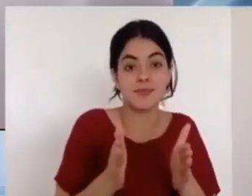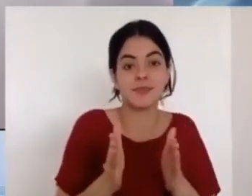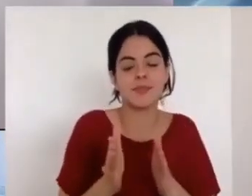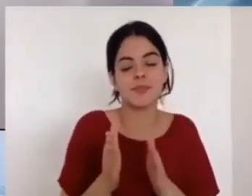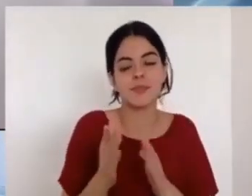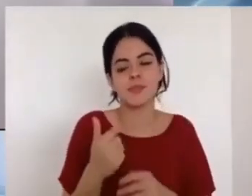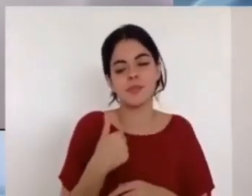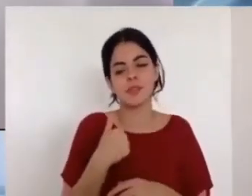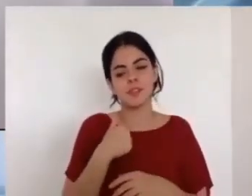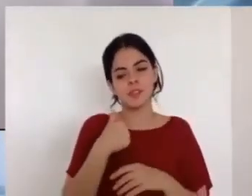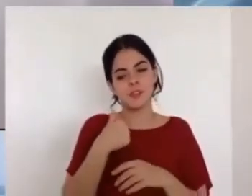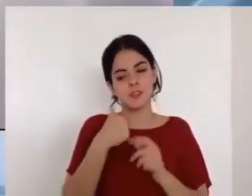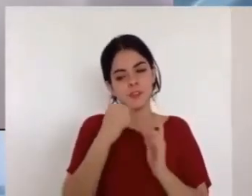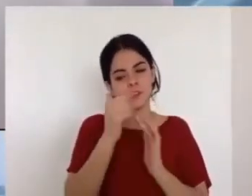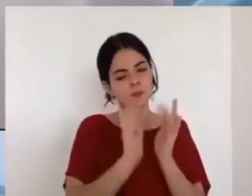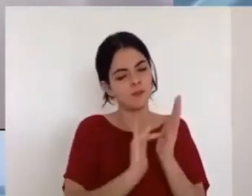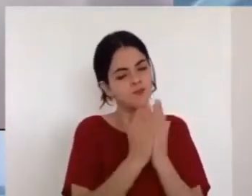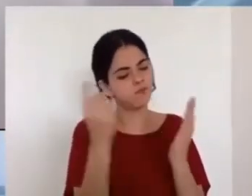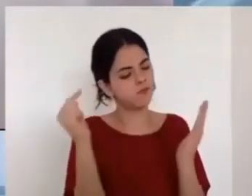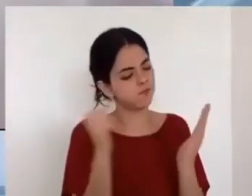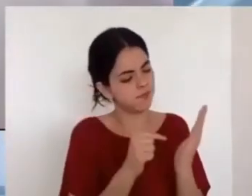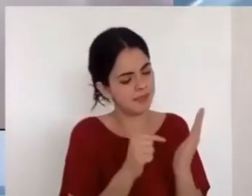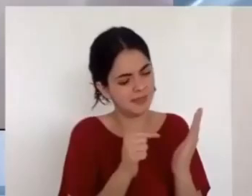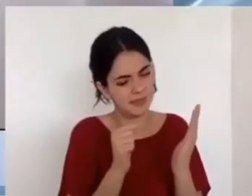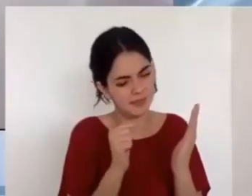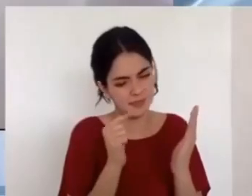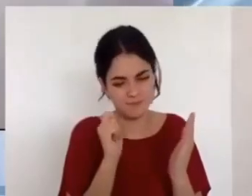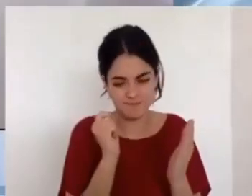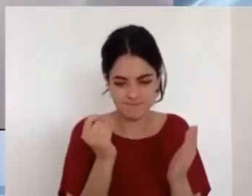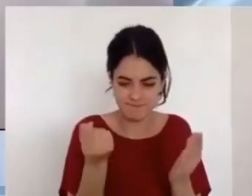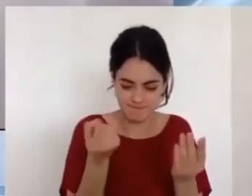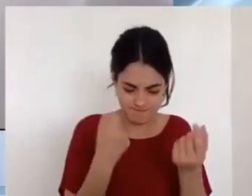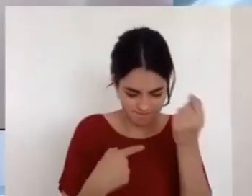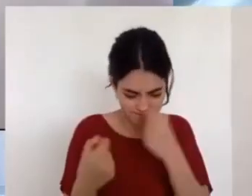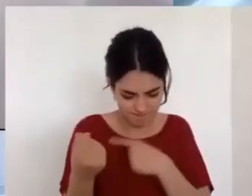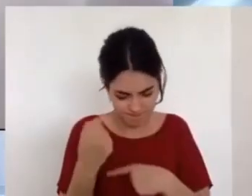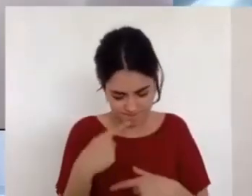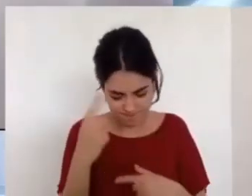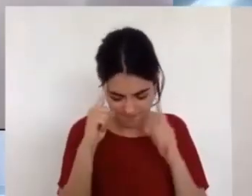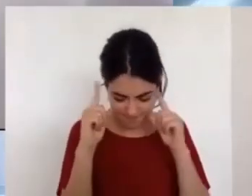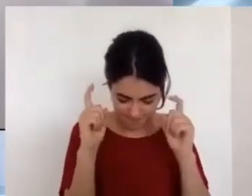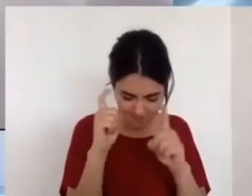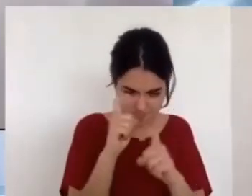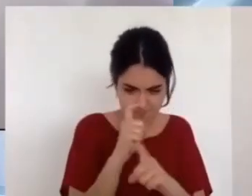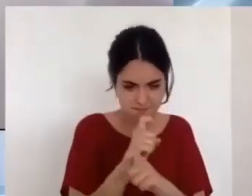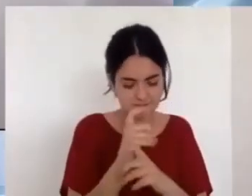quería tratar sobre eso. ¿En qué podemos mejorar?